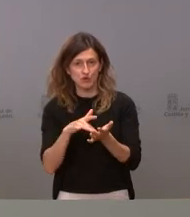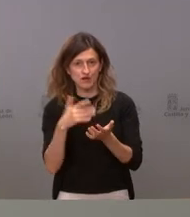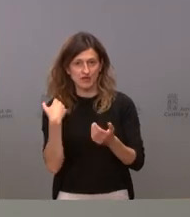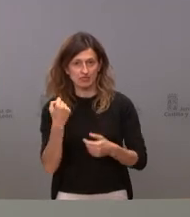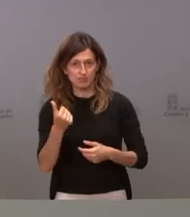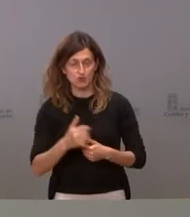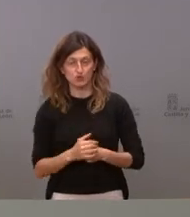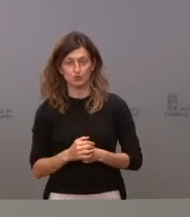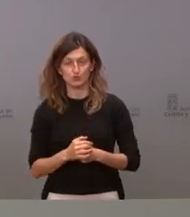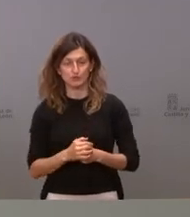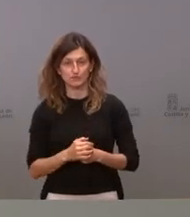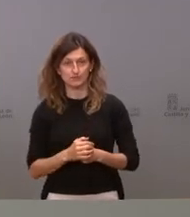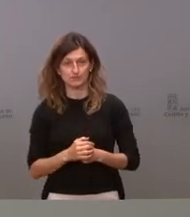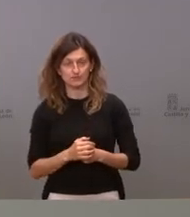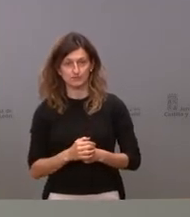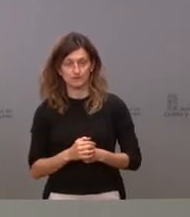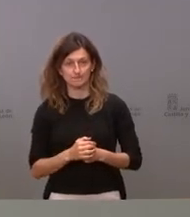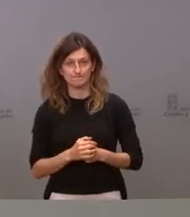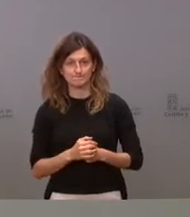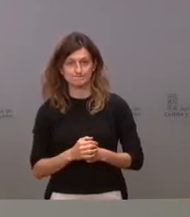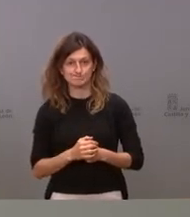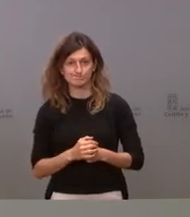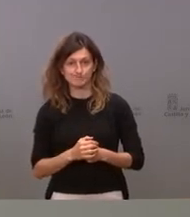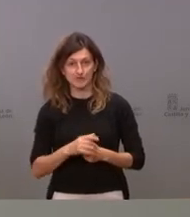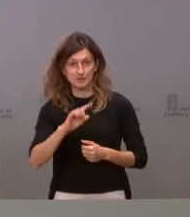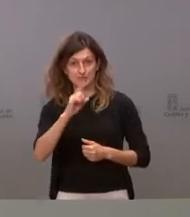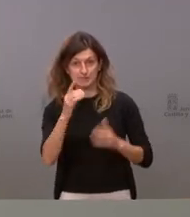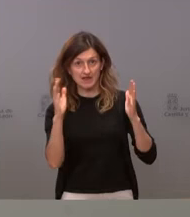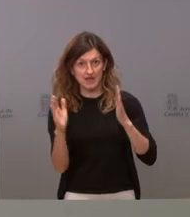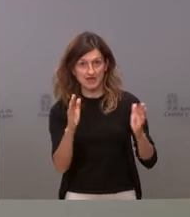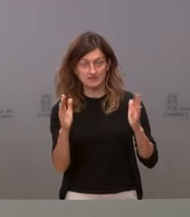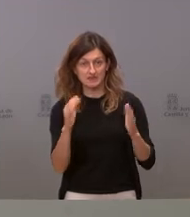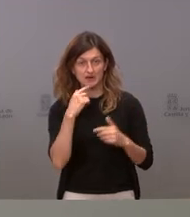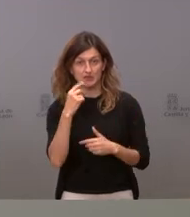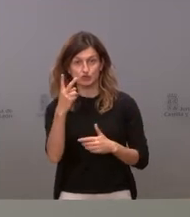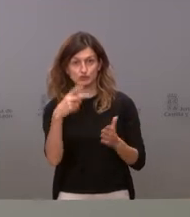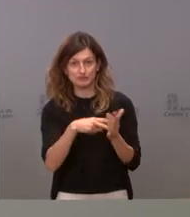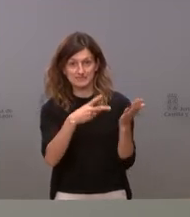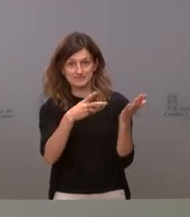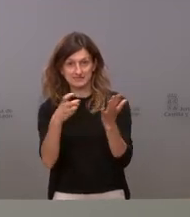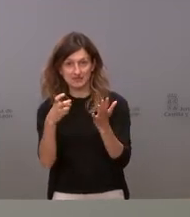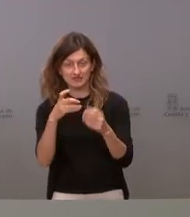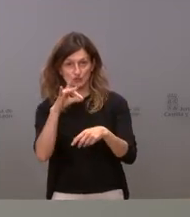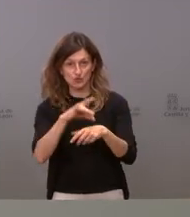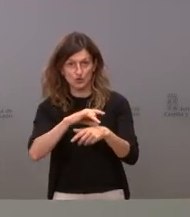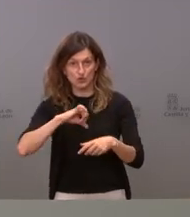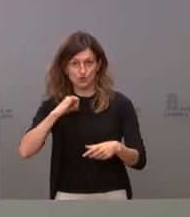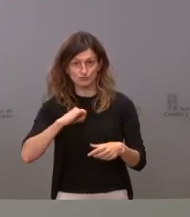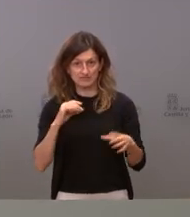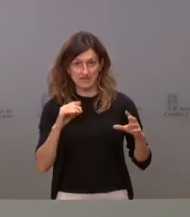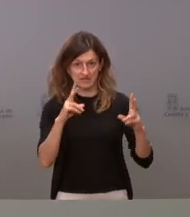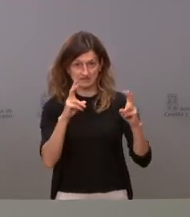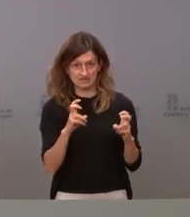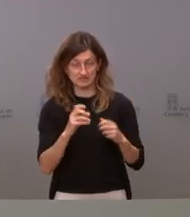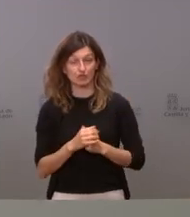aunque nos parezca que eso es así, y es que en la primera ola llegamos a tener 2.700 pacientes COVID ingresados. Es decir, que